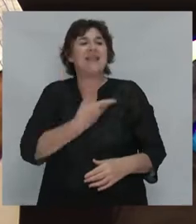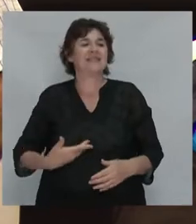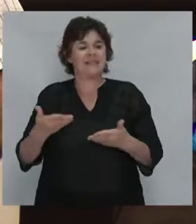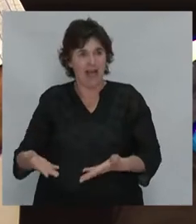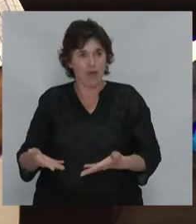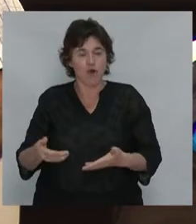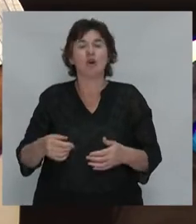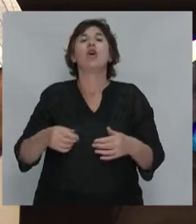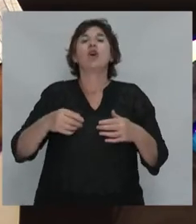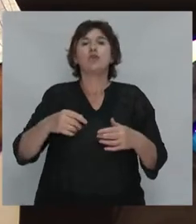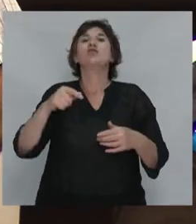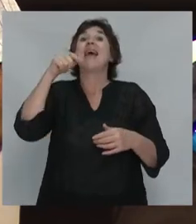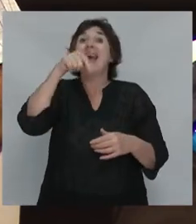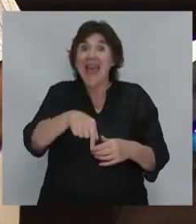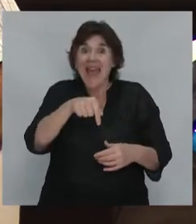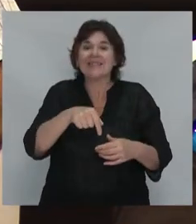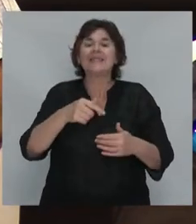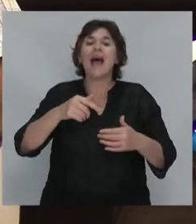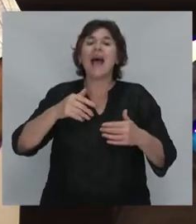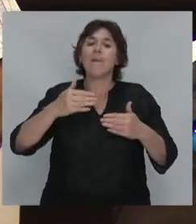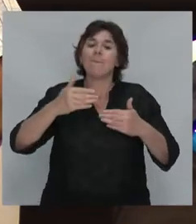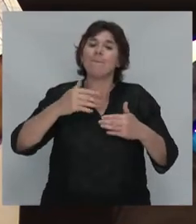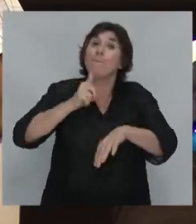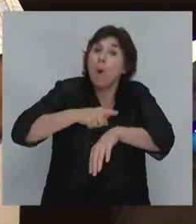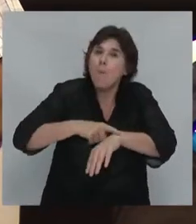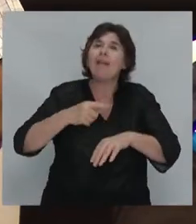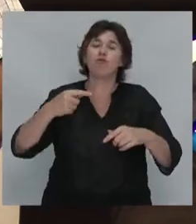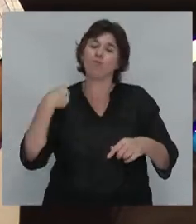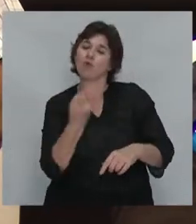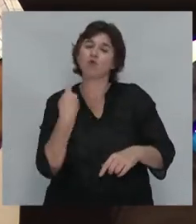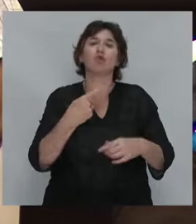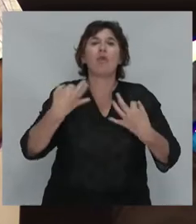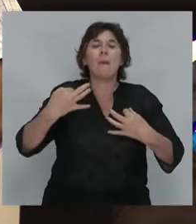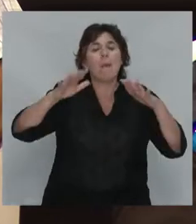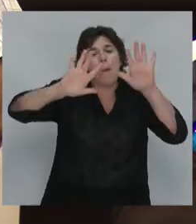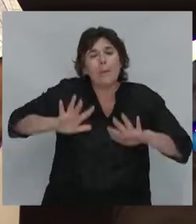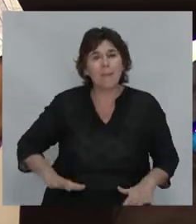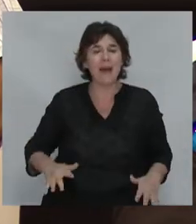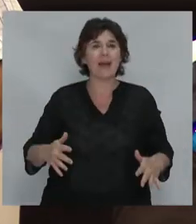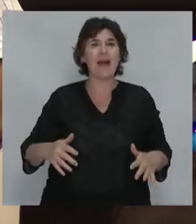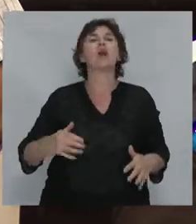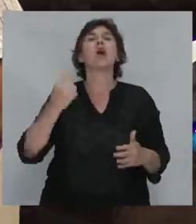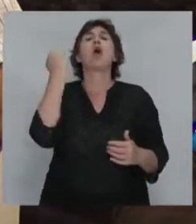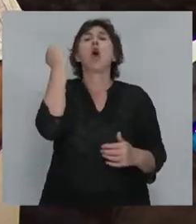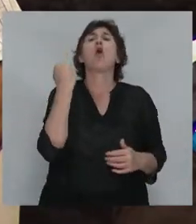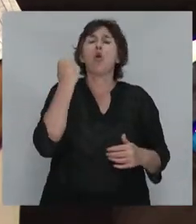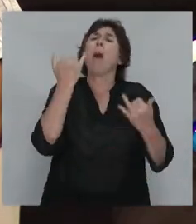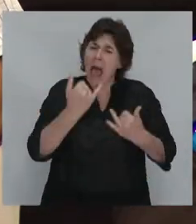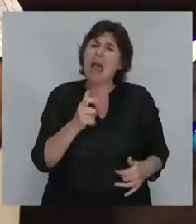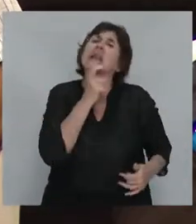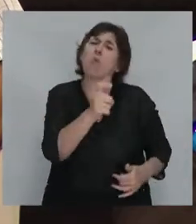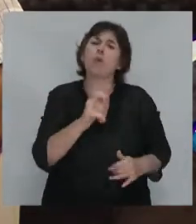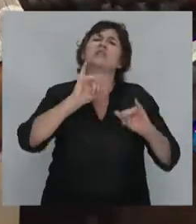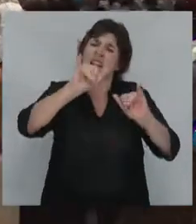etapa que viene. Esta es la etapa para prepararnos y uno debería cerrar diciendo la economía tiene respuestas,